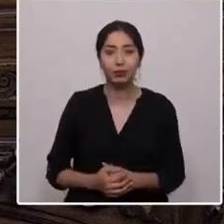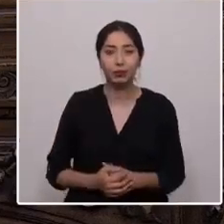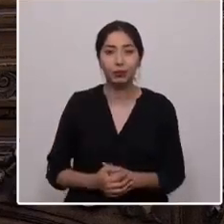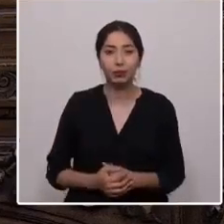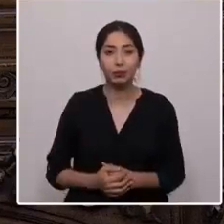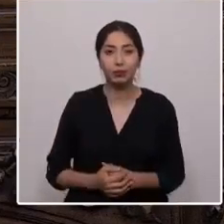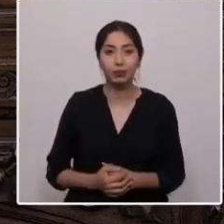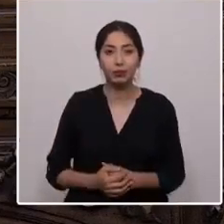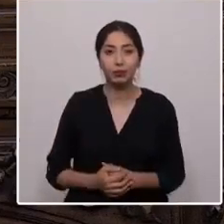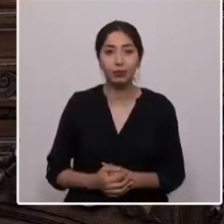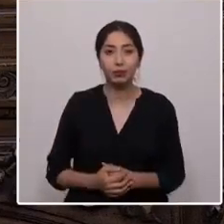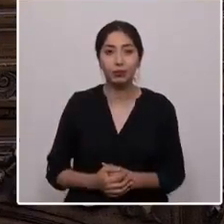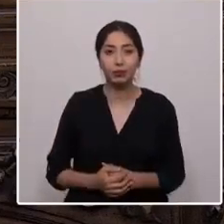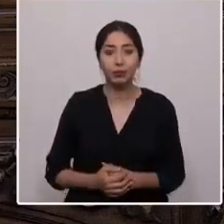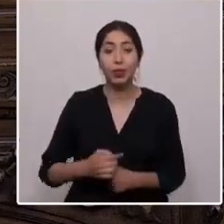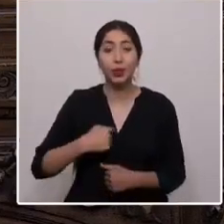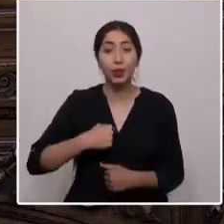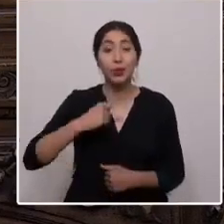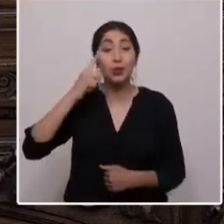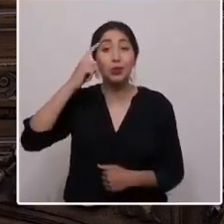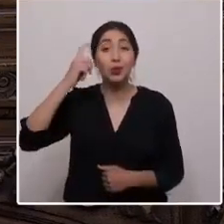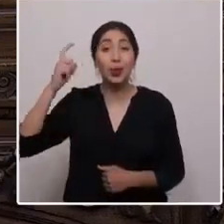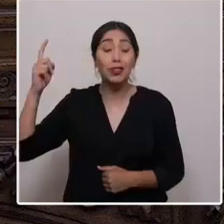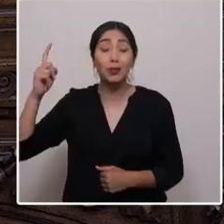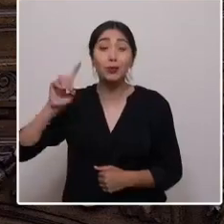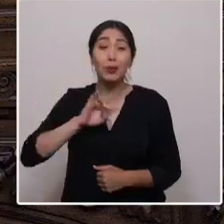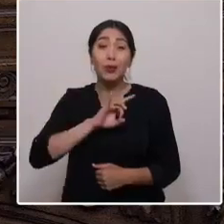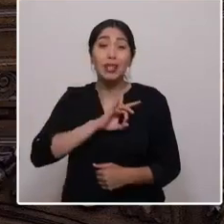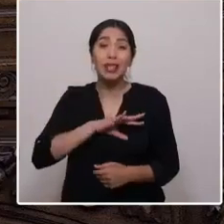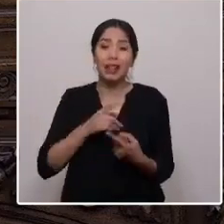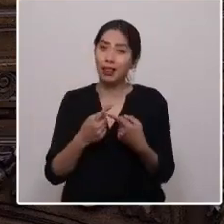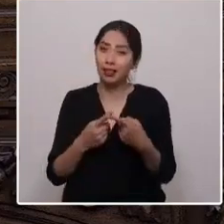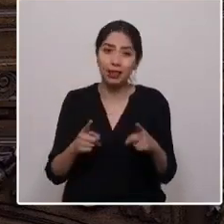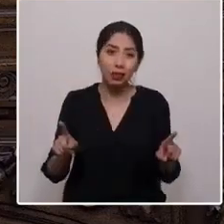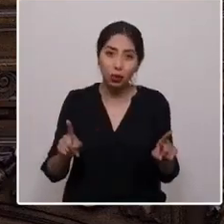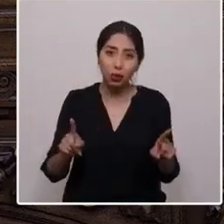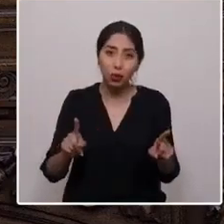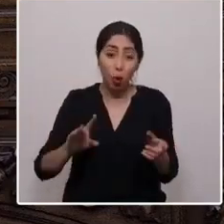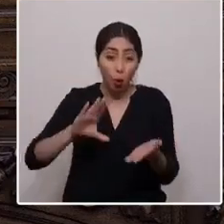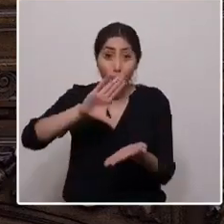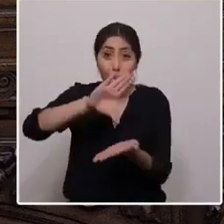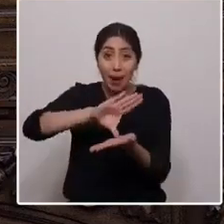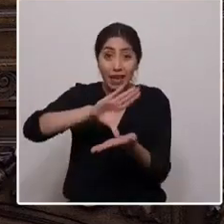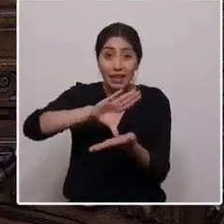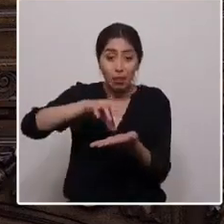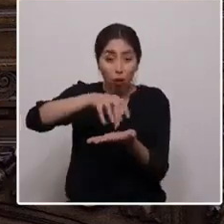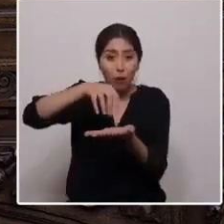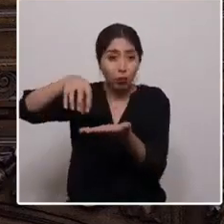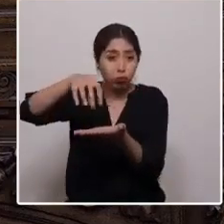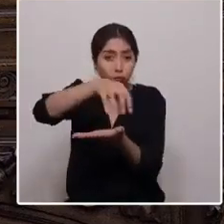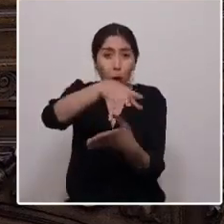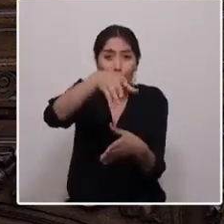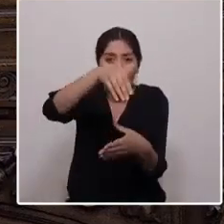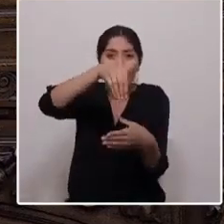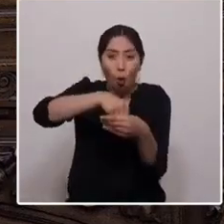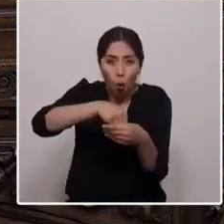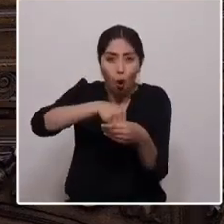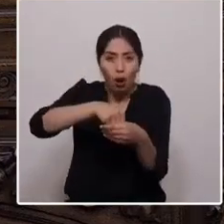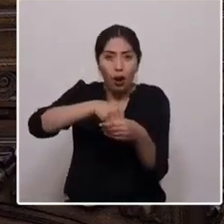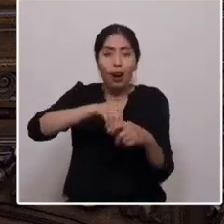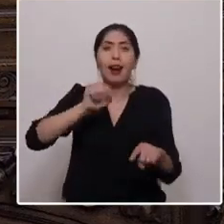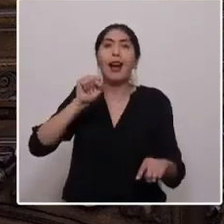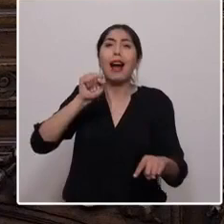Sueño con un Chile diferente, un país plurinacional, que reconezca nuestros diferentes